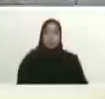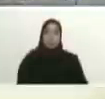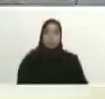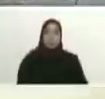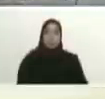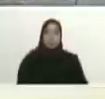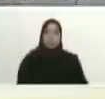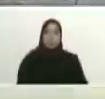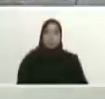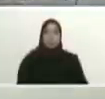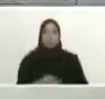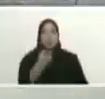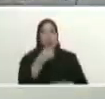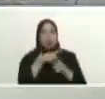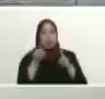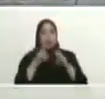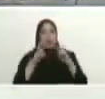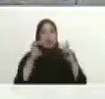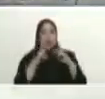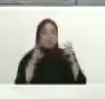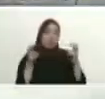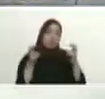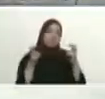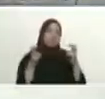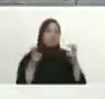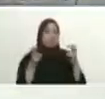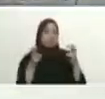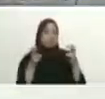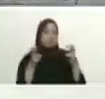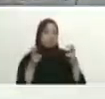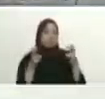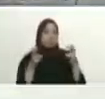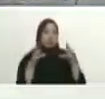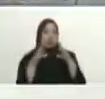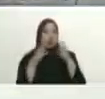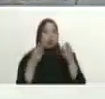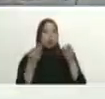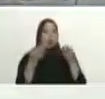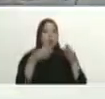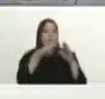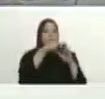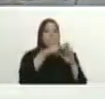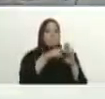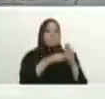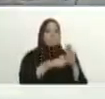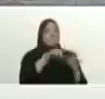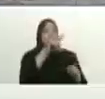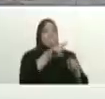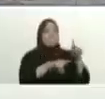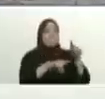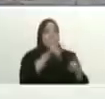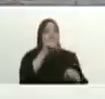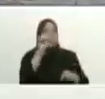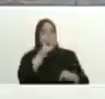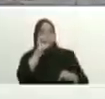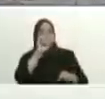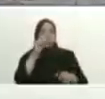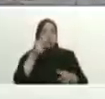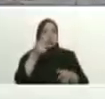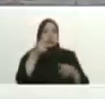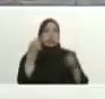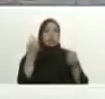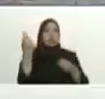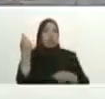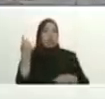fíjate hay varios temas que tú tocas el conjunto de maquinarias es bastante están pidiendo bastante maquinarias es bastante